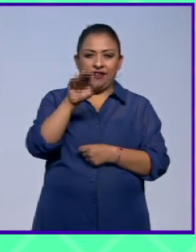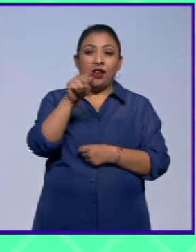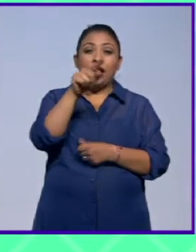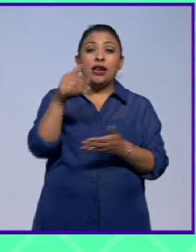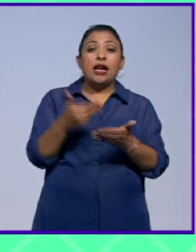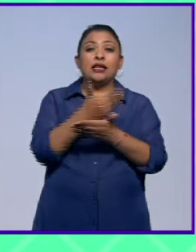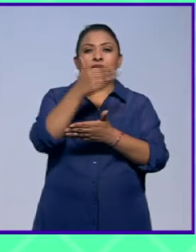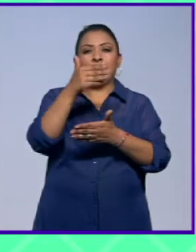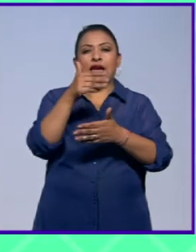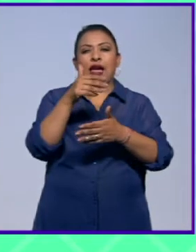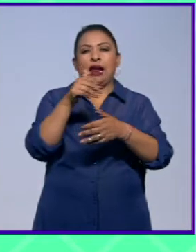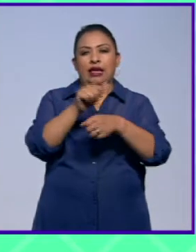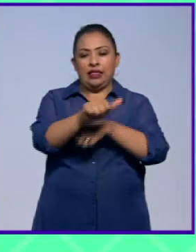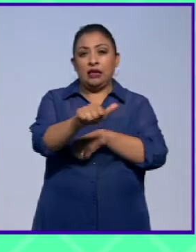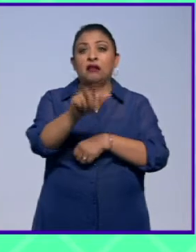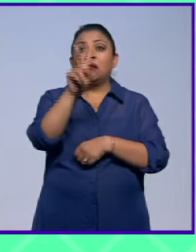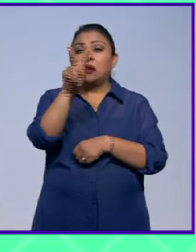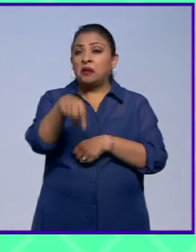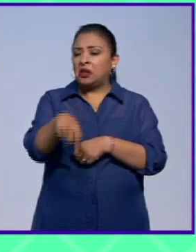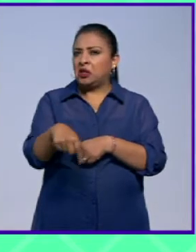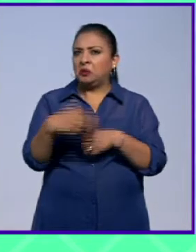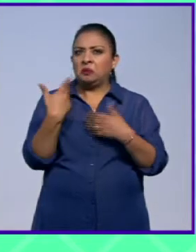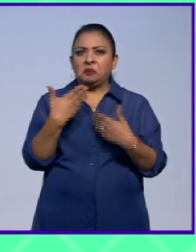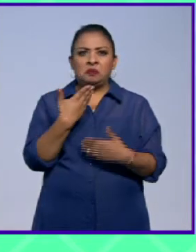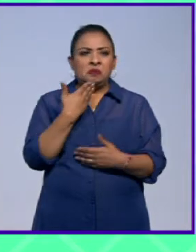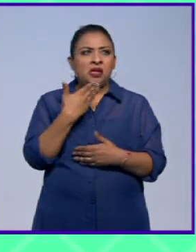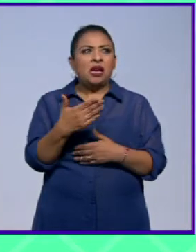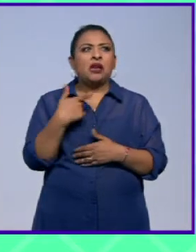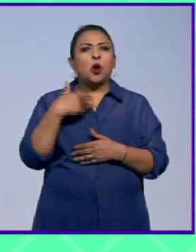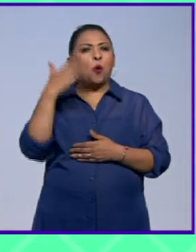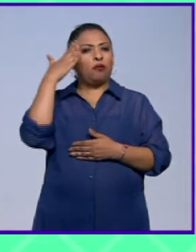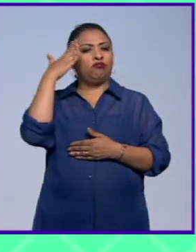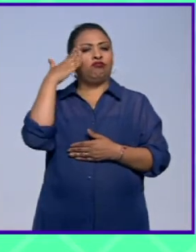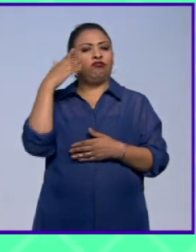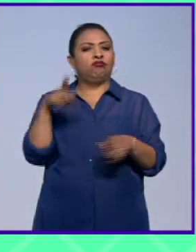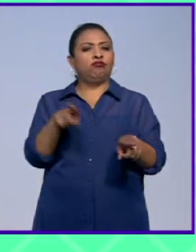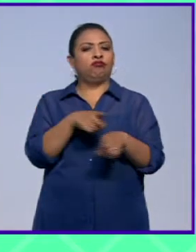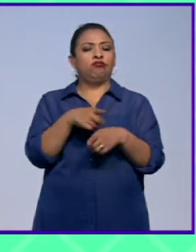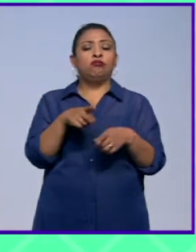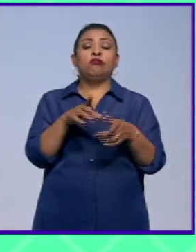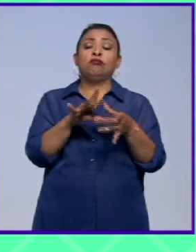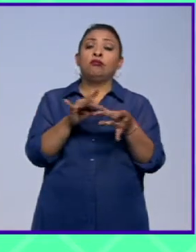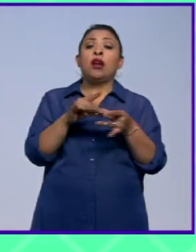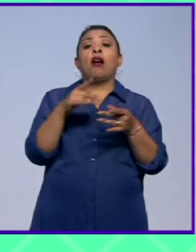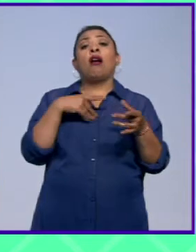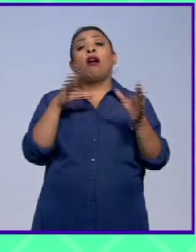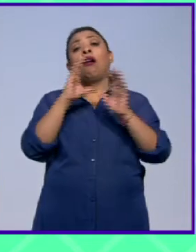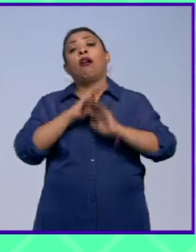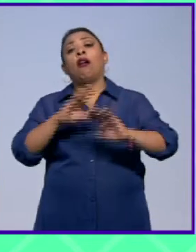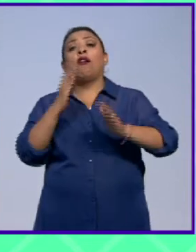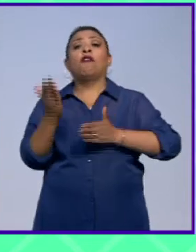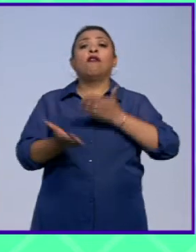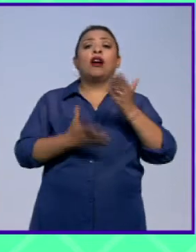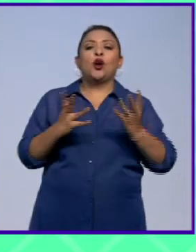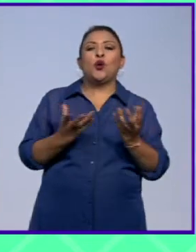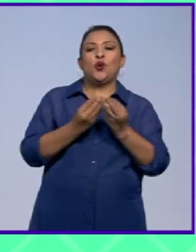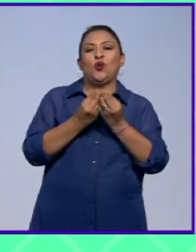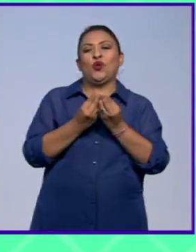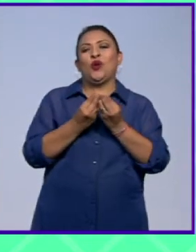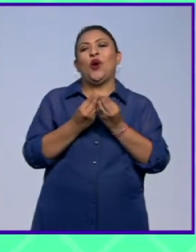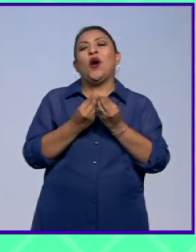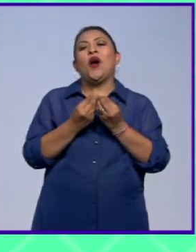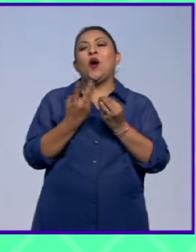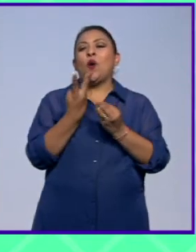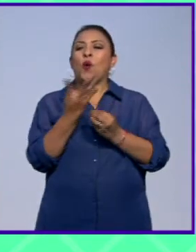de Argentina pero aquí ha hecho una muy buena carrera es nuestro maestro de ceremonias y él va narrando con canciones con bailes junto con el ensamble